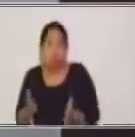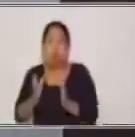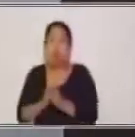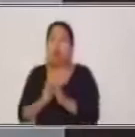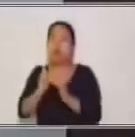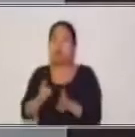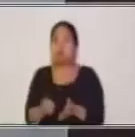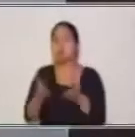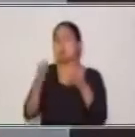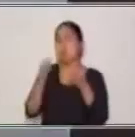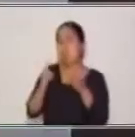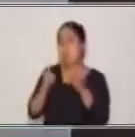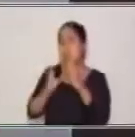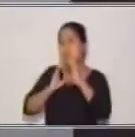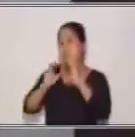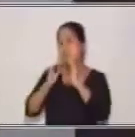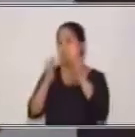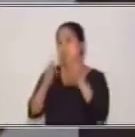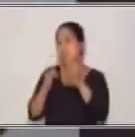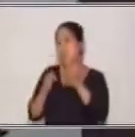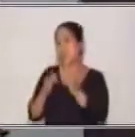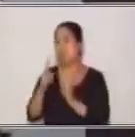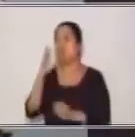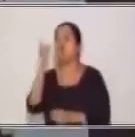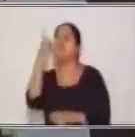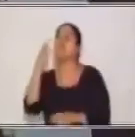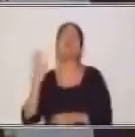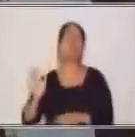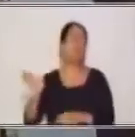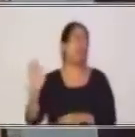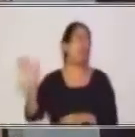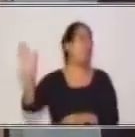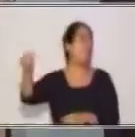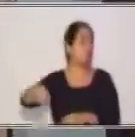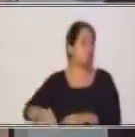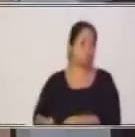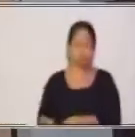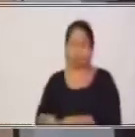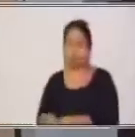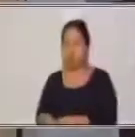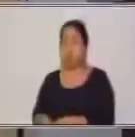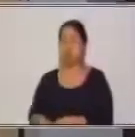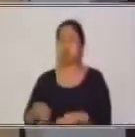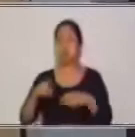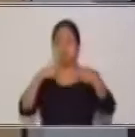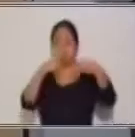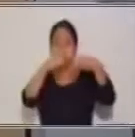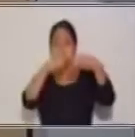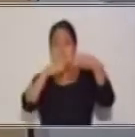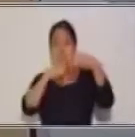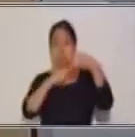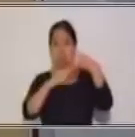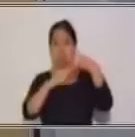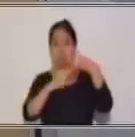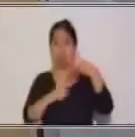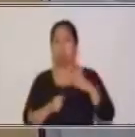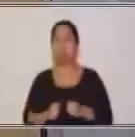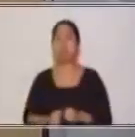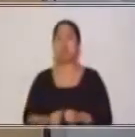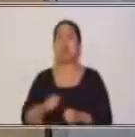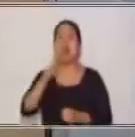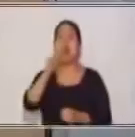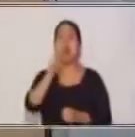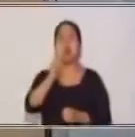tratar de vos. Pero también en estas tres formas de tratamiento existe una connotación.